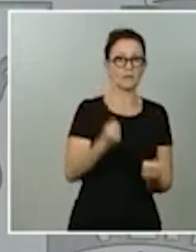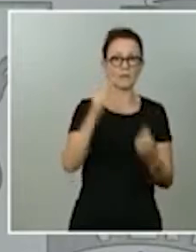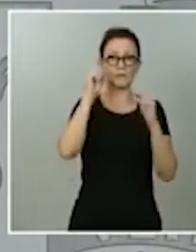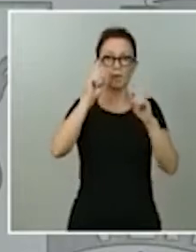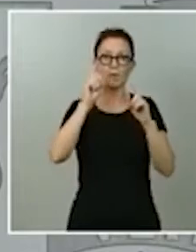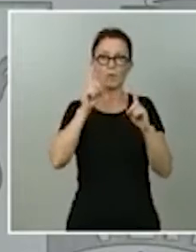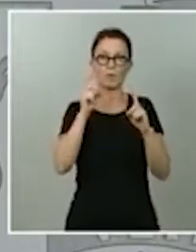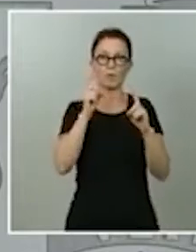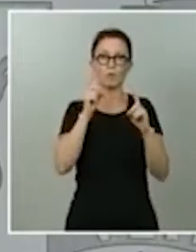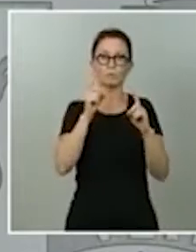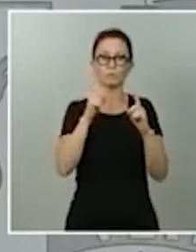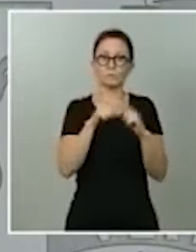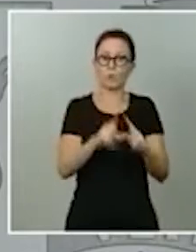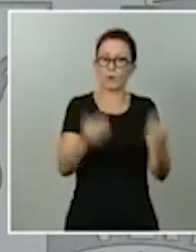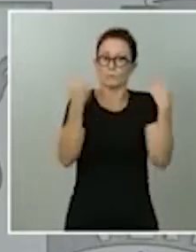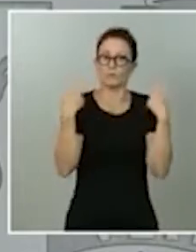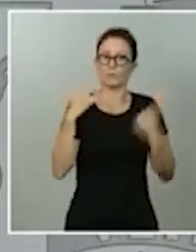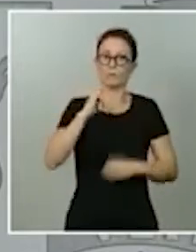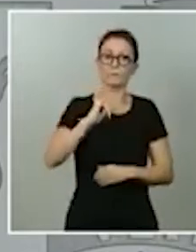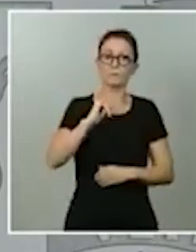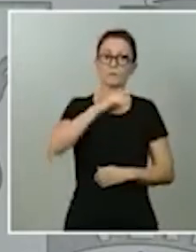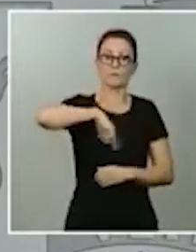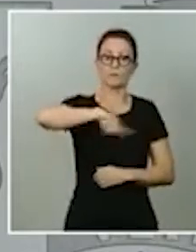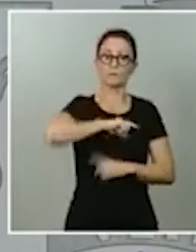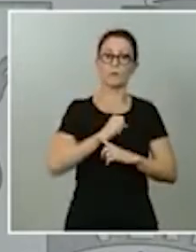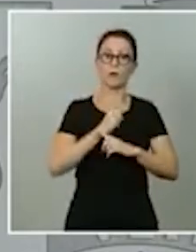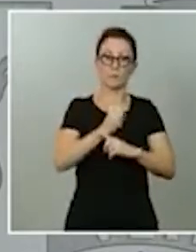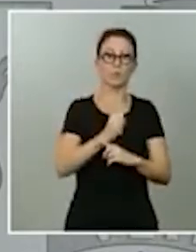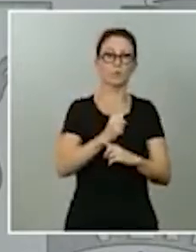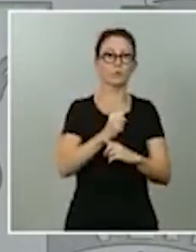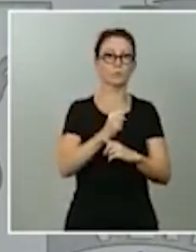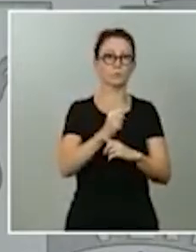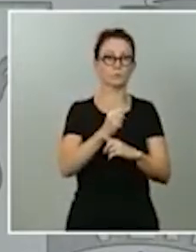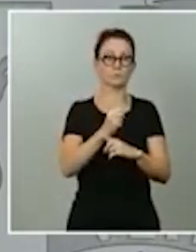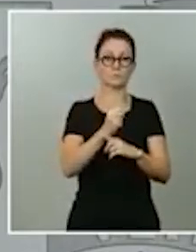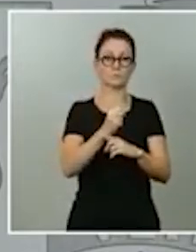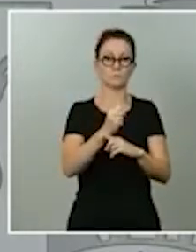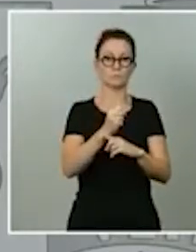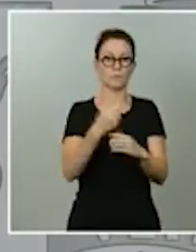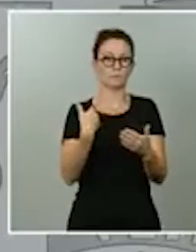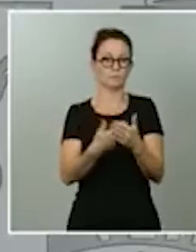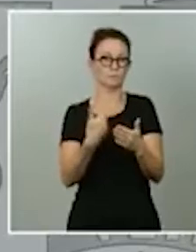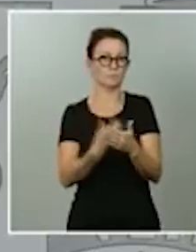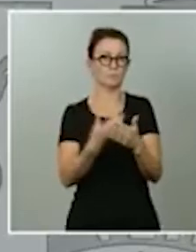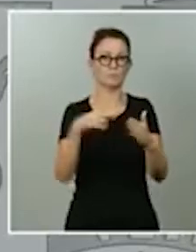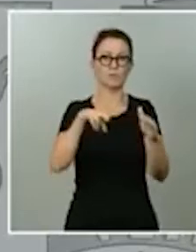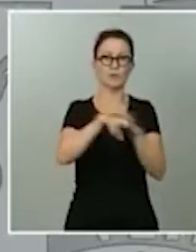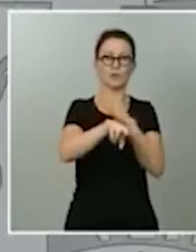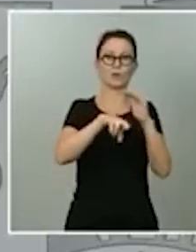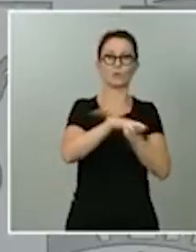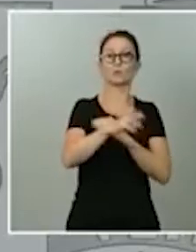toda la garantía y recursos como estamos ofreciendo hoy. Por ejemplo, los rastreadores,